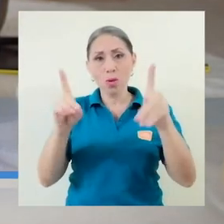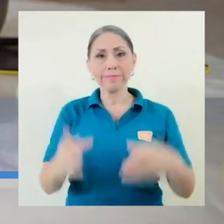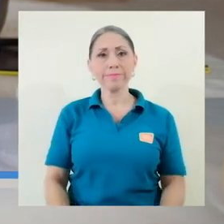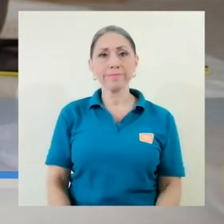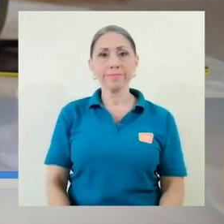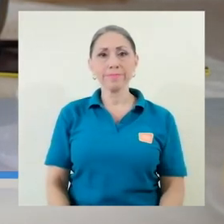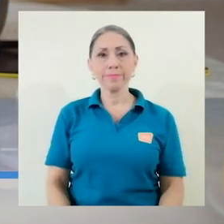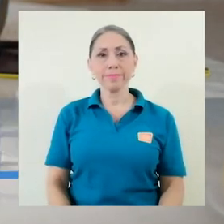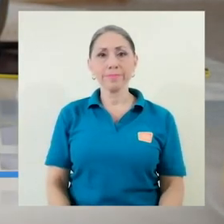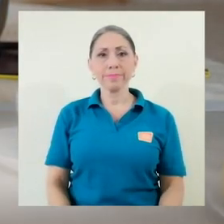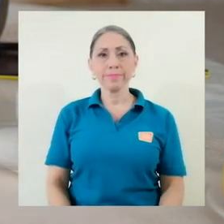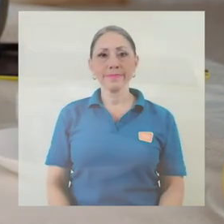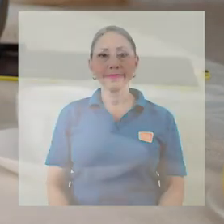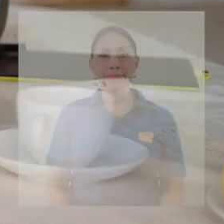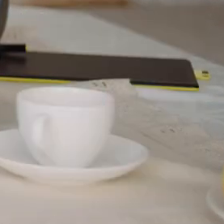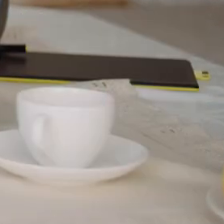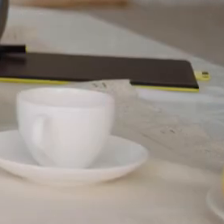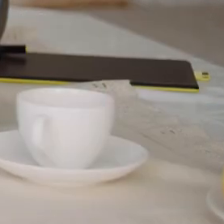de Educación.